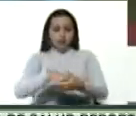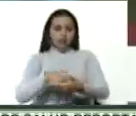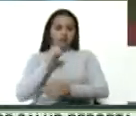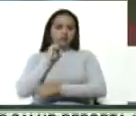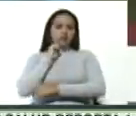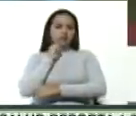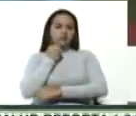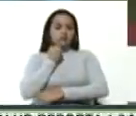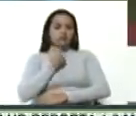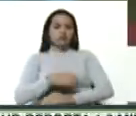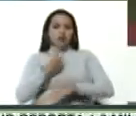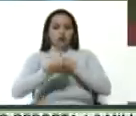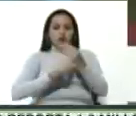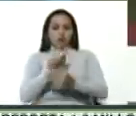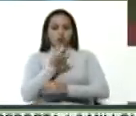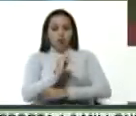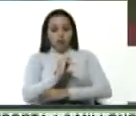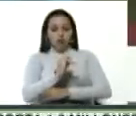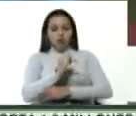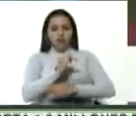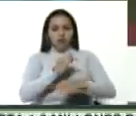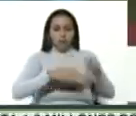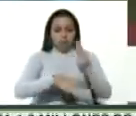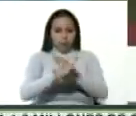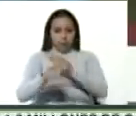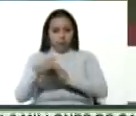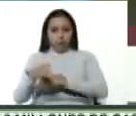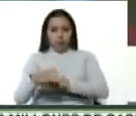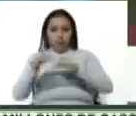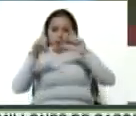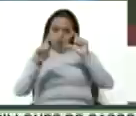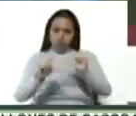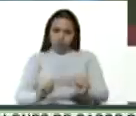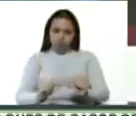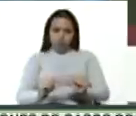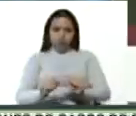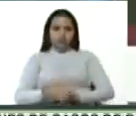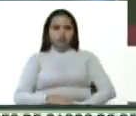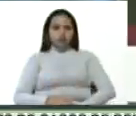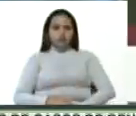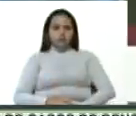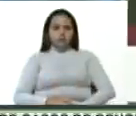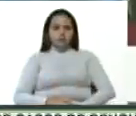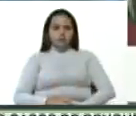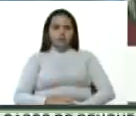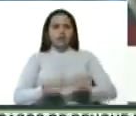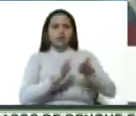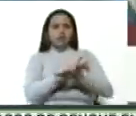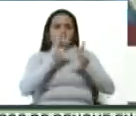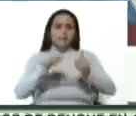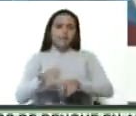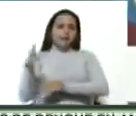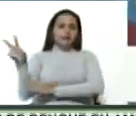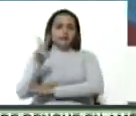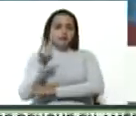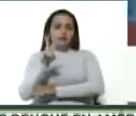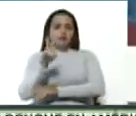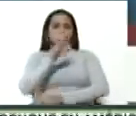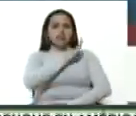cómo han logrado ir atacando y disminuyendo los casos, la situación en Venezuela. Tenemos